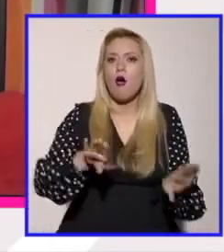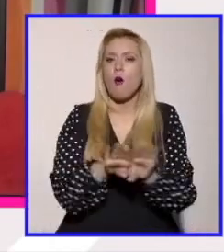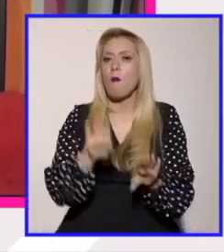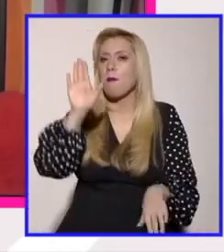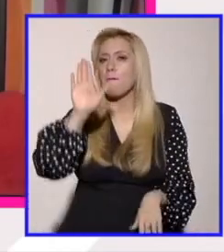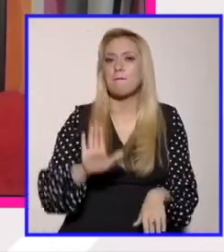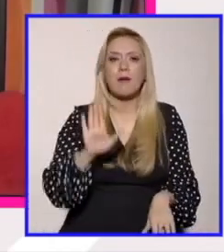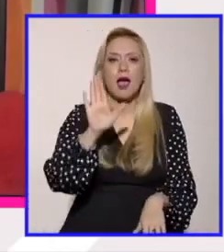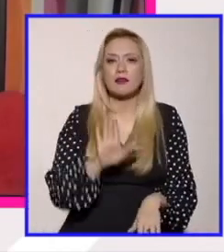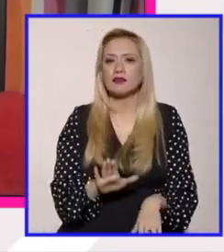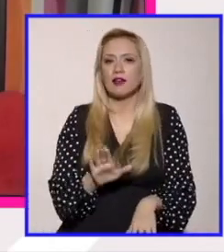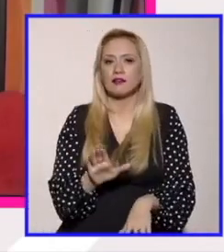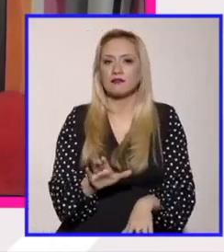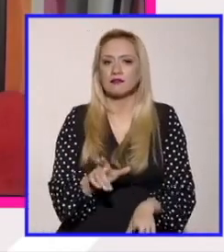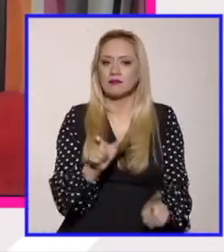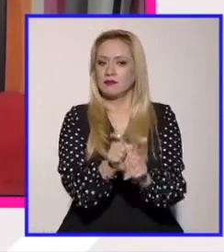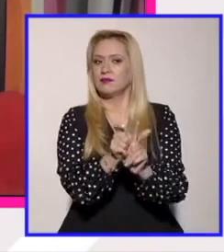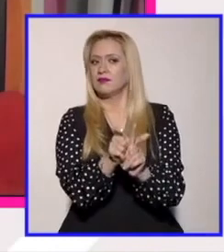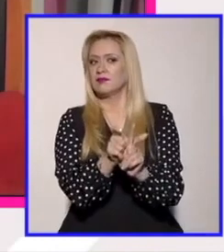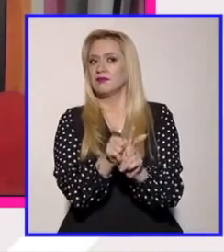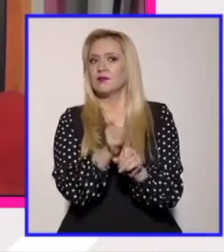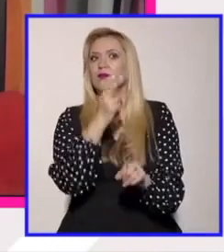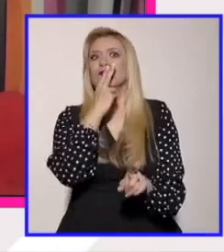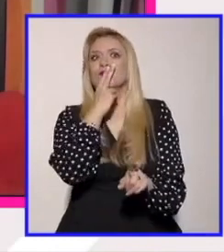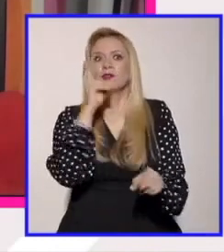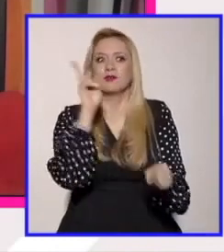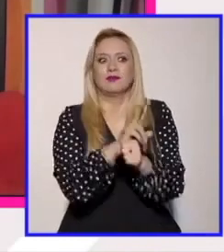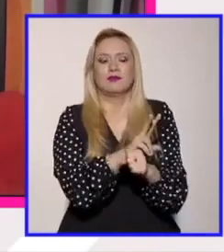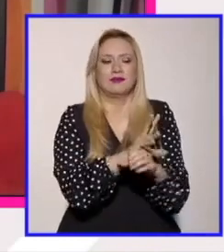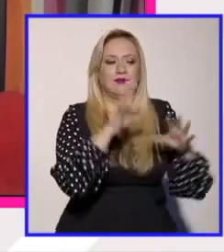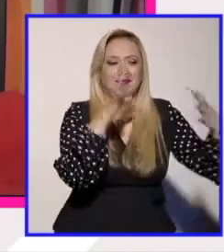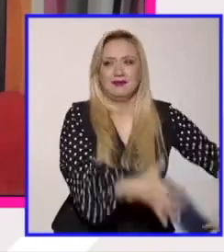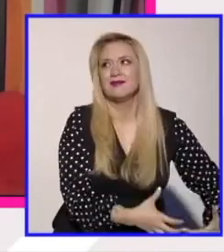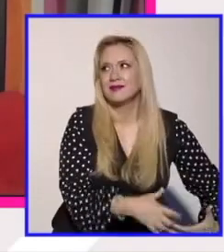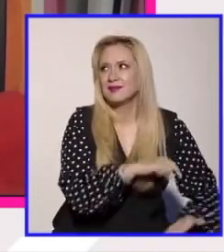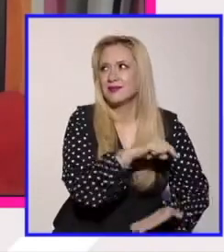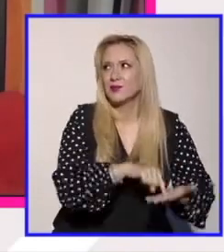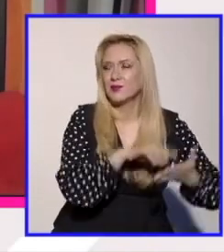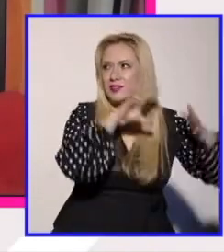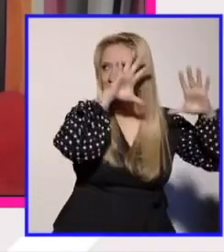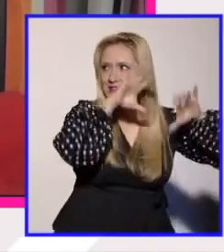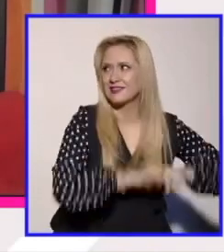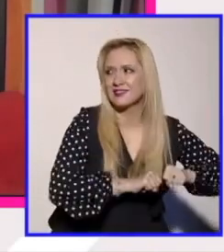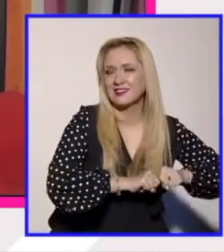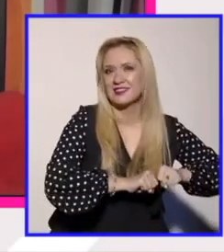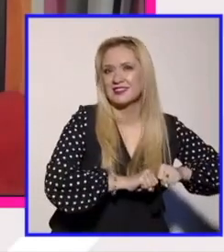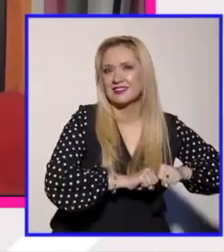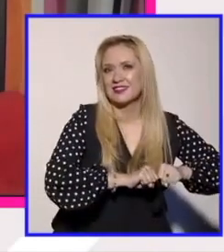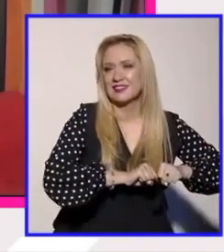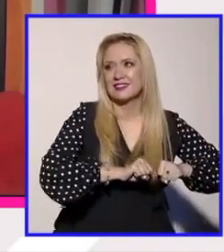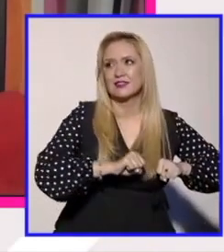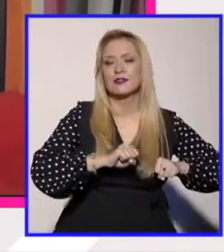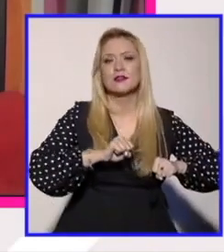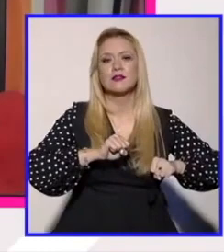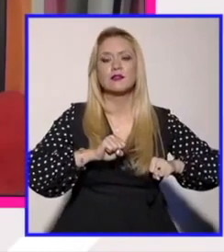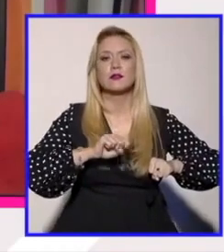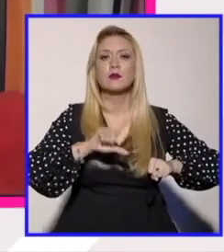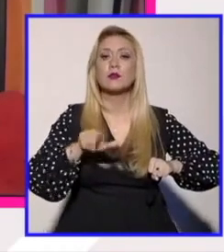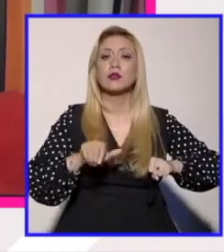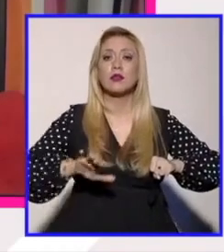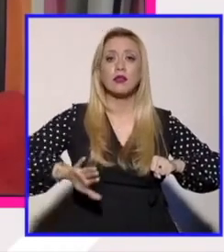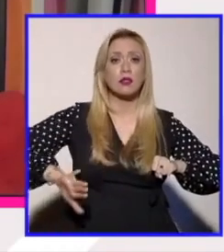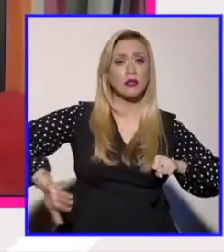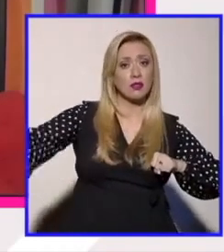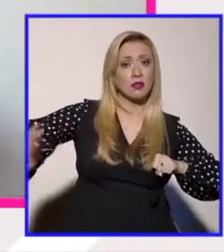guardianes de esos cotos de poder nos volvemos nosotras o reproducimos estas mismas actitudes patriarcales excluyendo